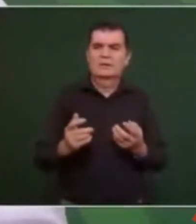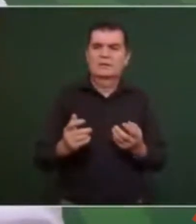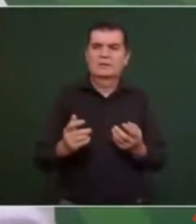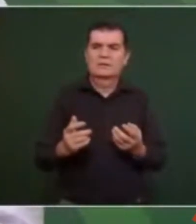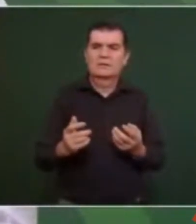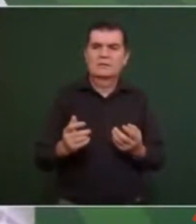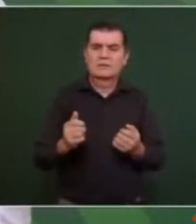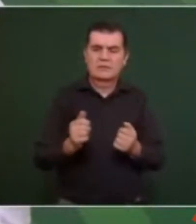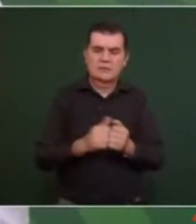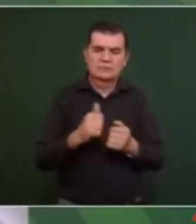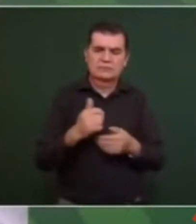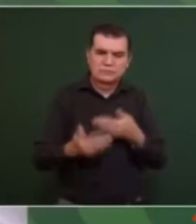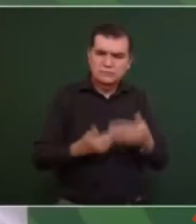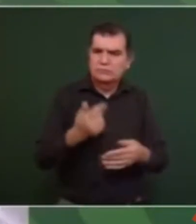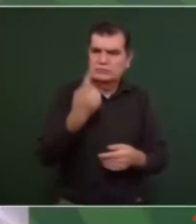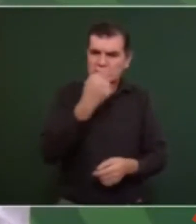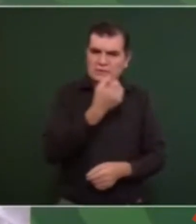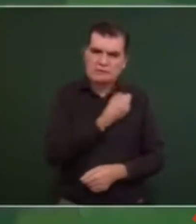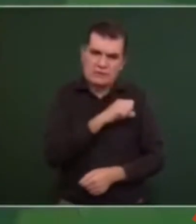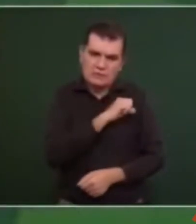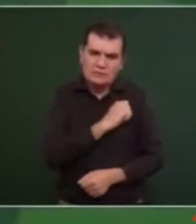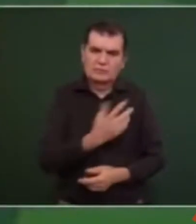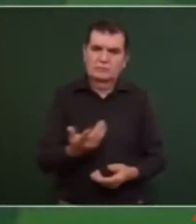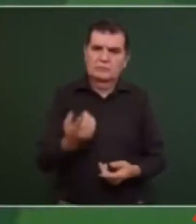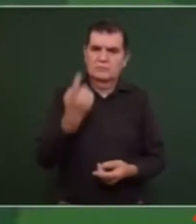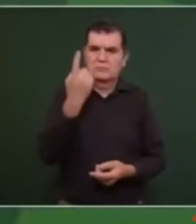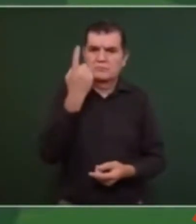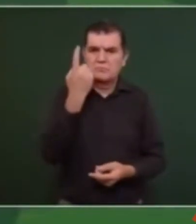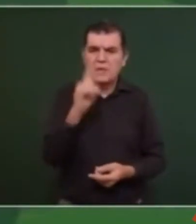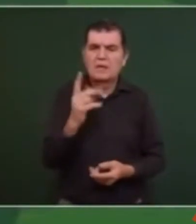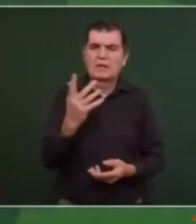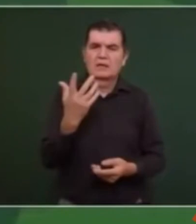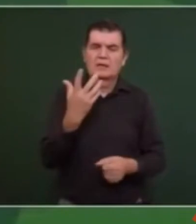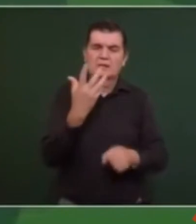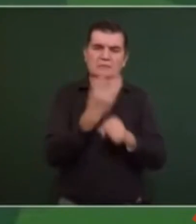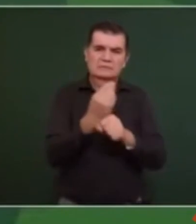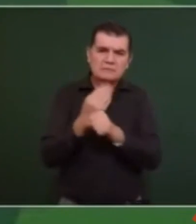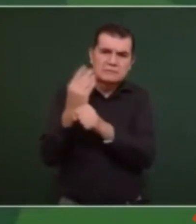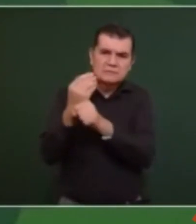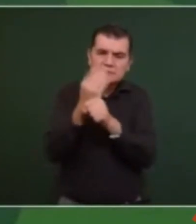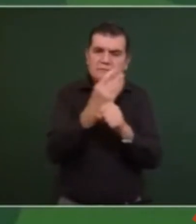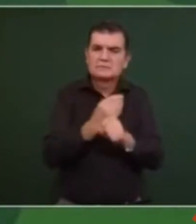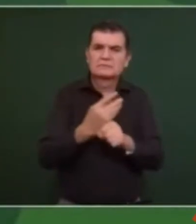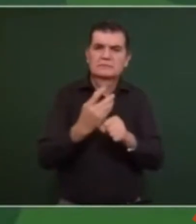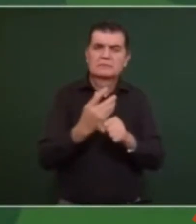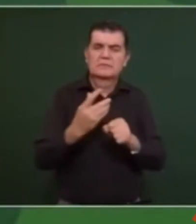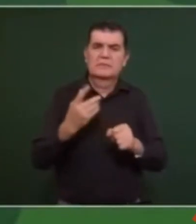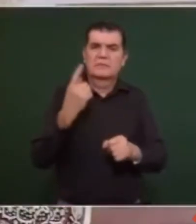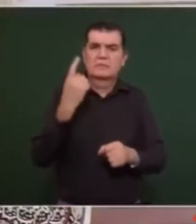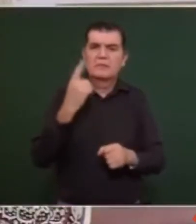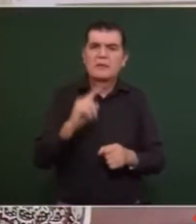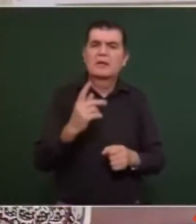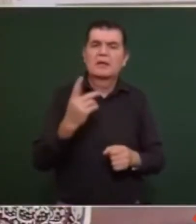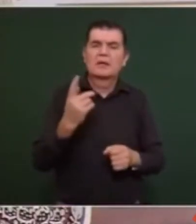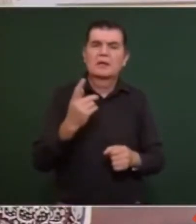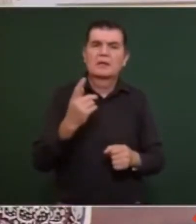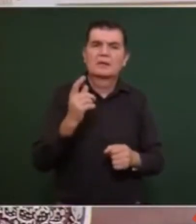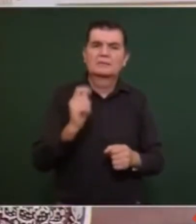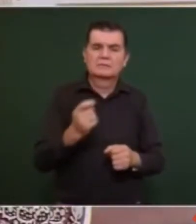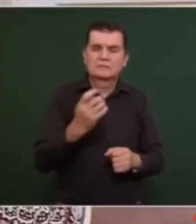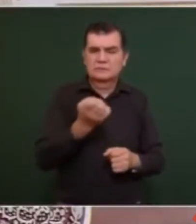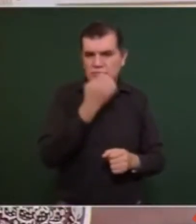con los servicios de salud con la reparación rehabilitación de las